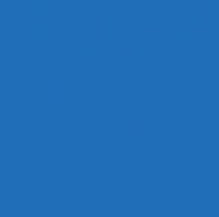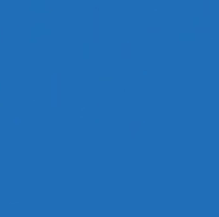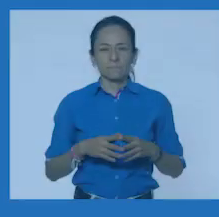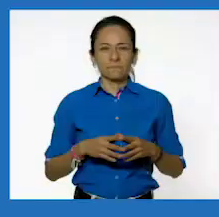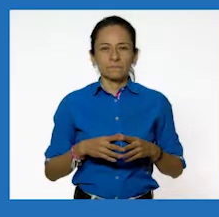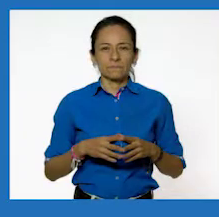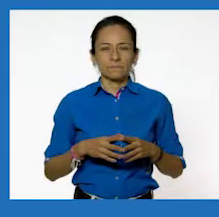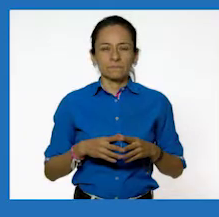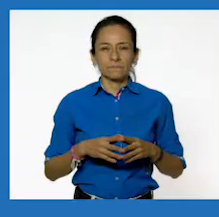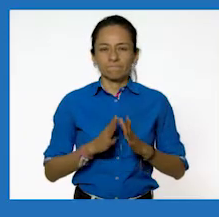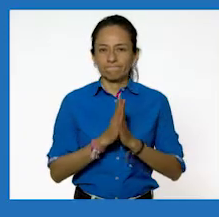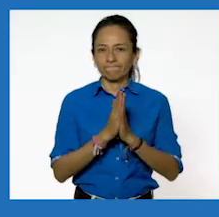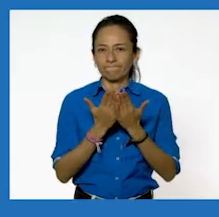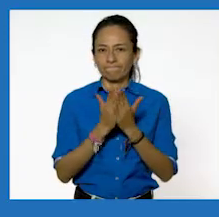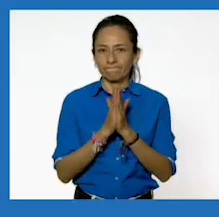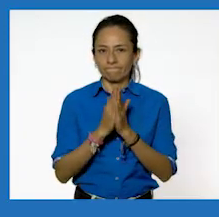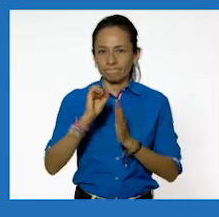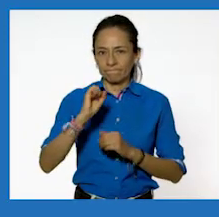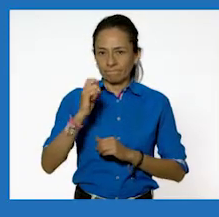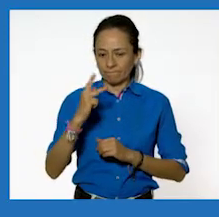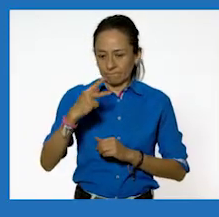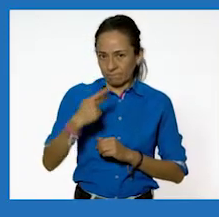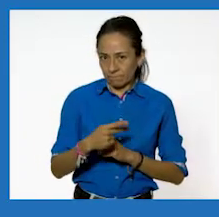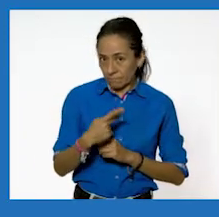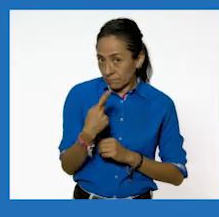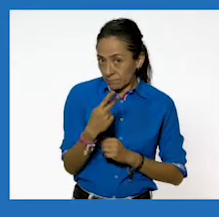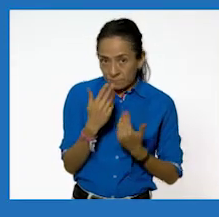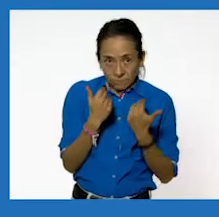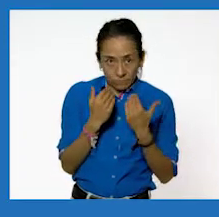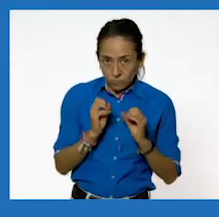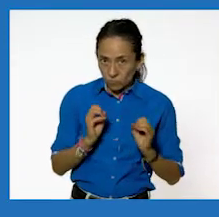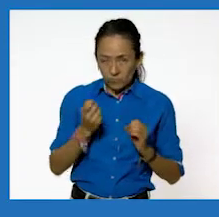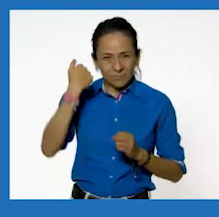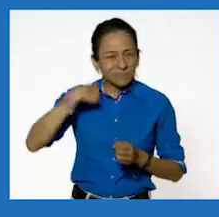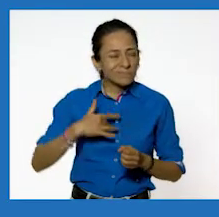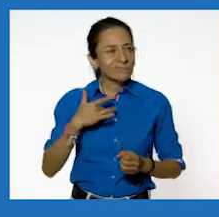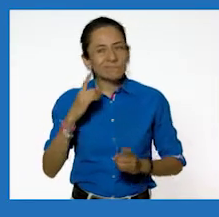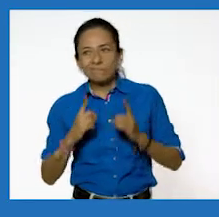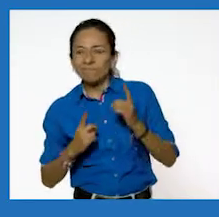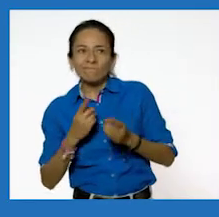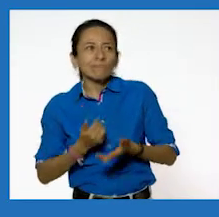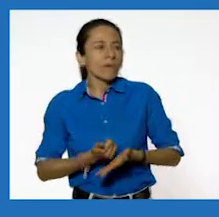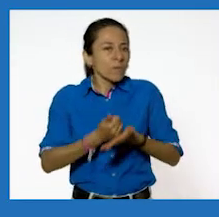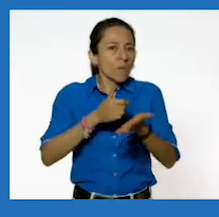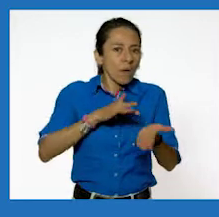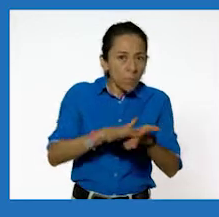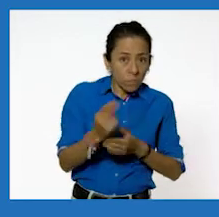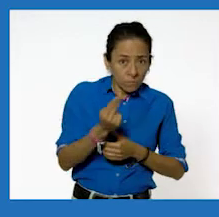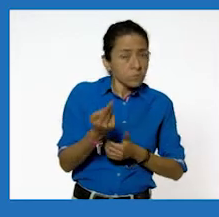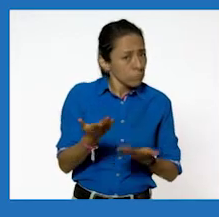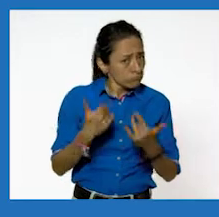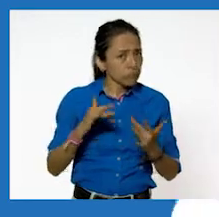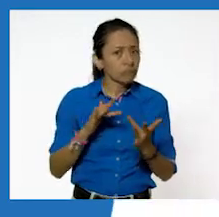Si no tienes el libro de texto o necesitas ayuda para resolver tus dudas, ¡contáctanos!